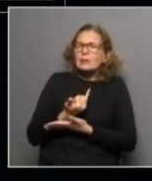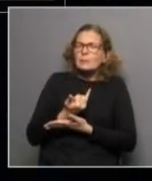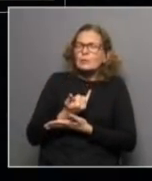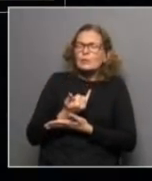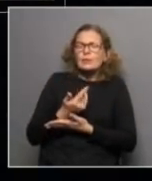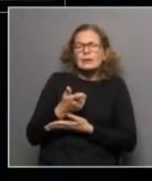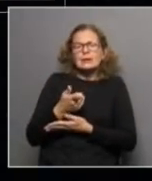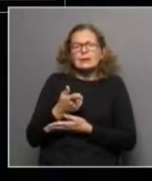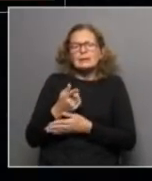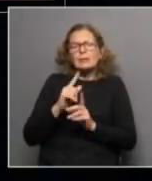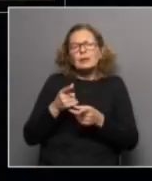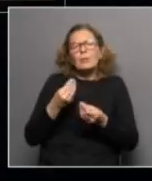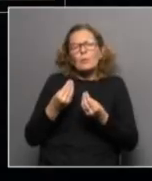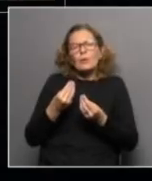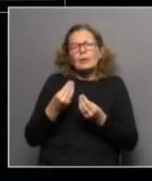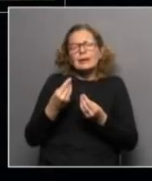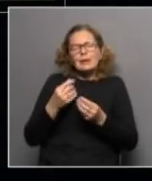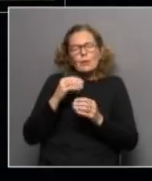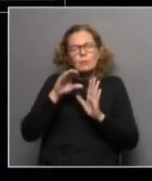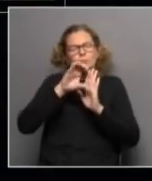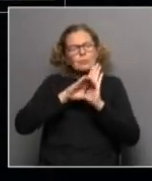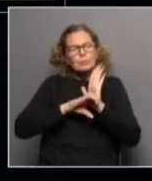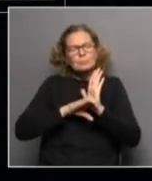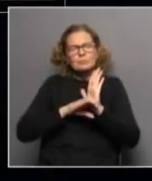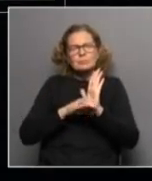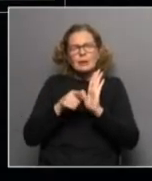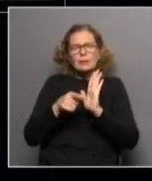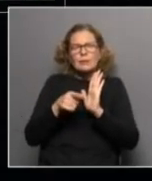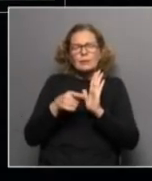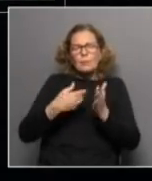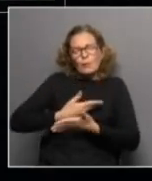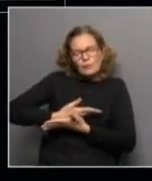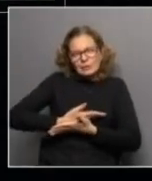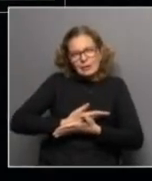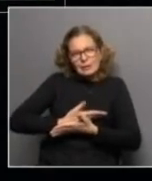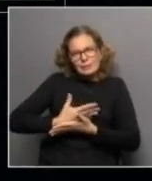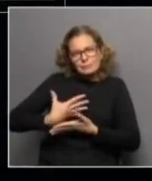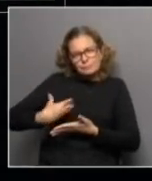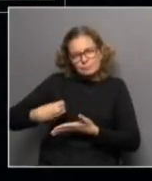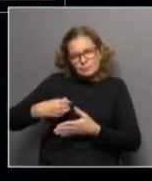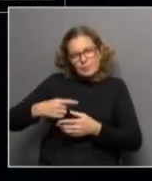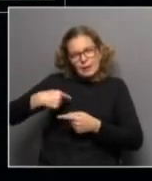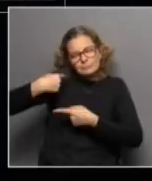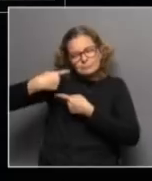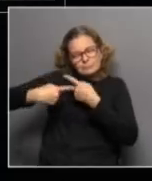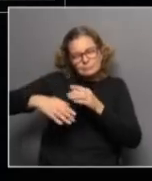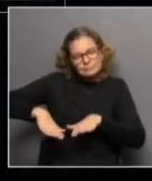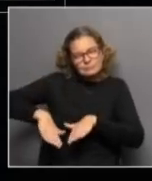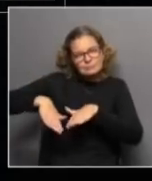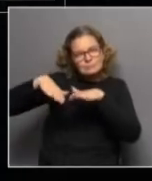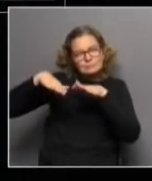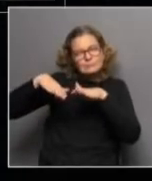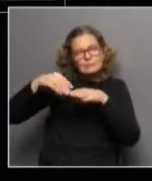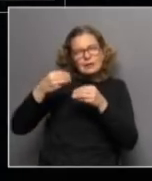edad y en qué factores inciden sobre la lactancia y para su correcto desarrollo? ¿cuánto